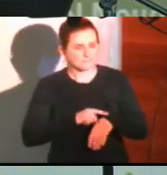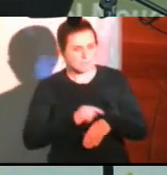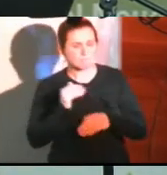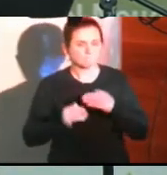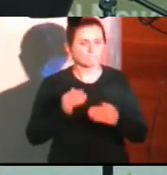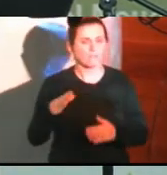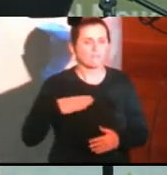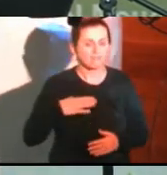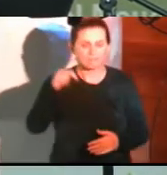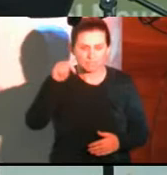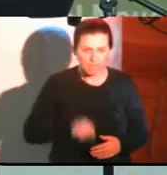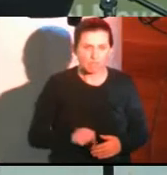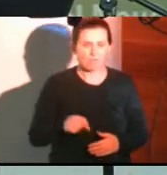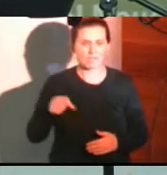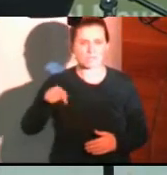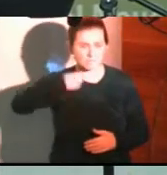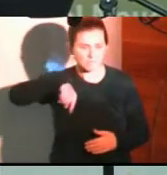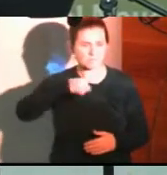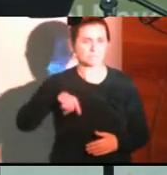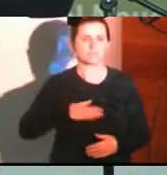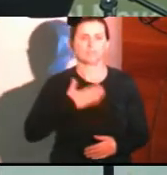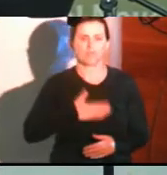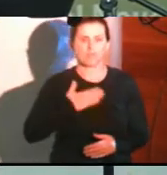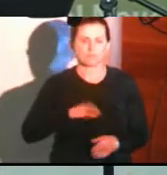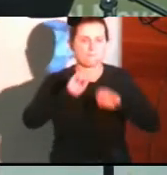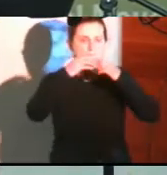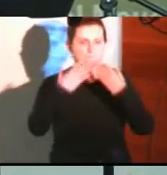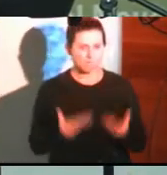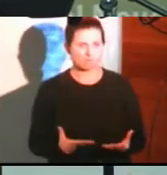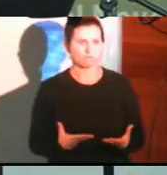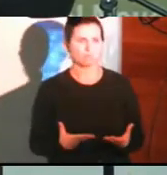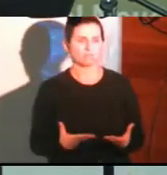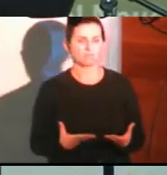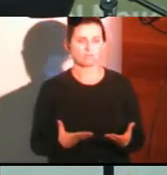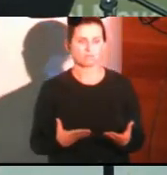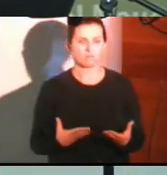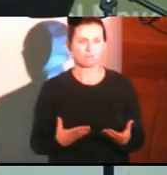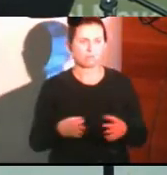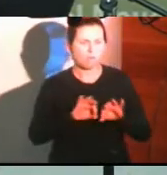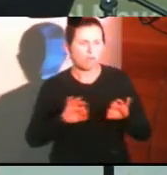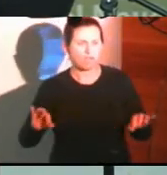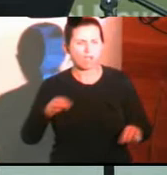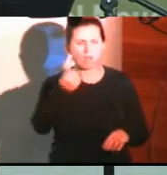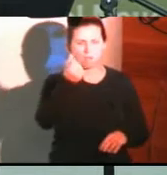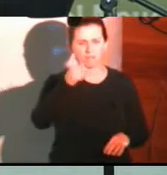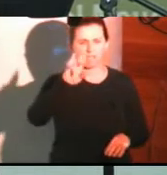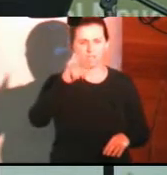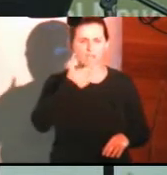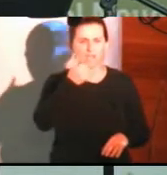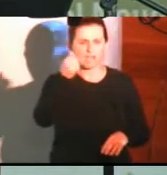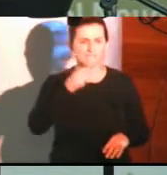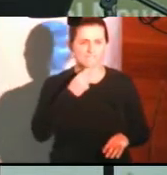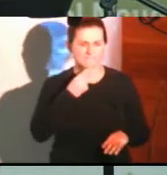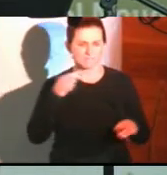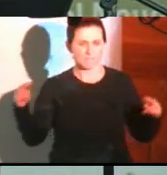gratificados que nos va mejorando con todo el tendido de la fibra óptica de Arsat, que nos va a unir y